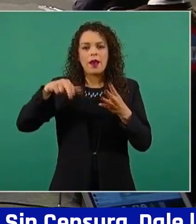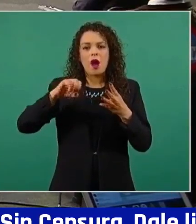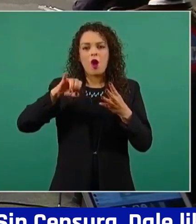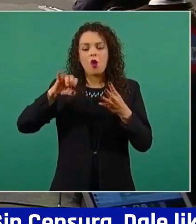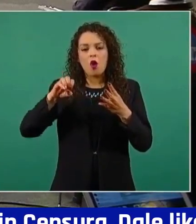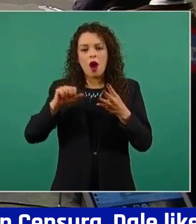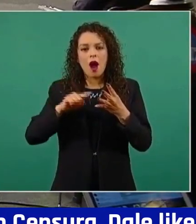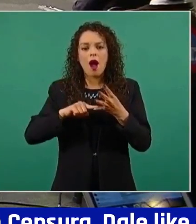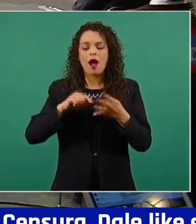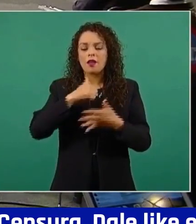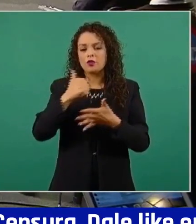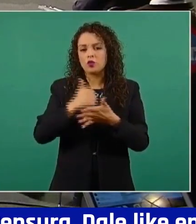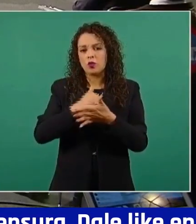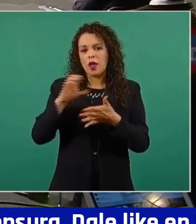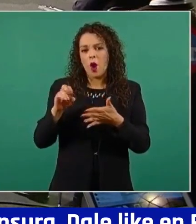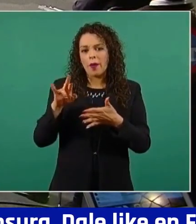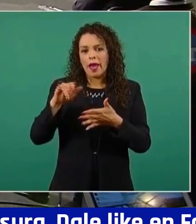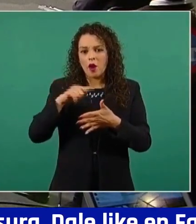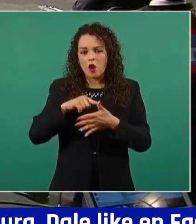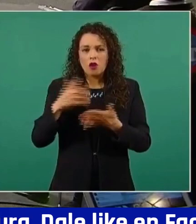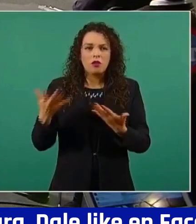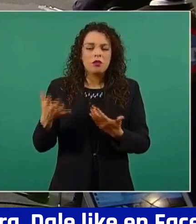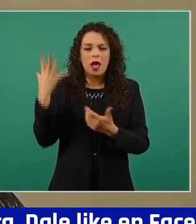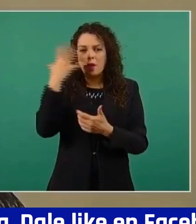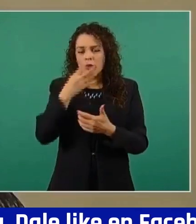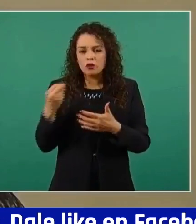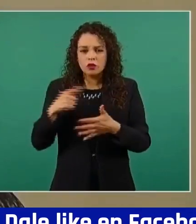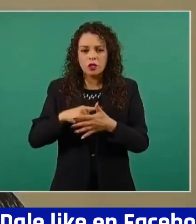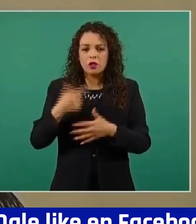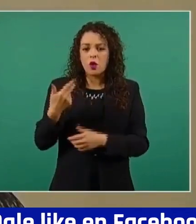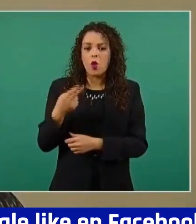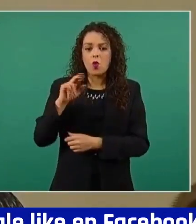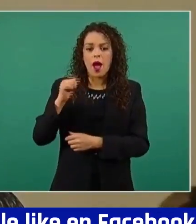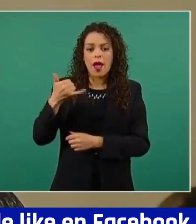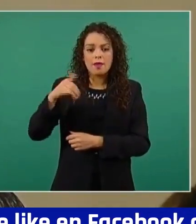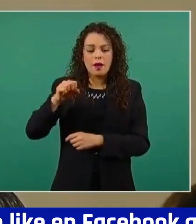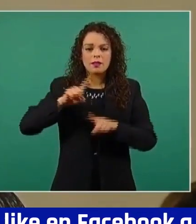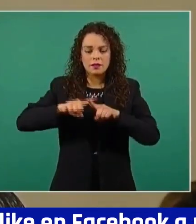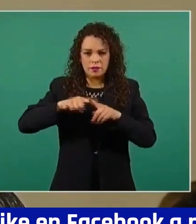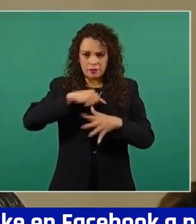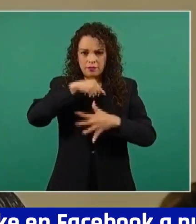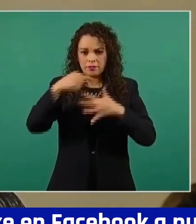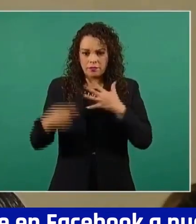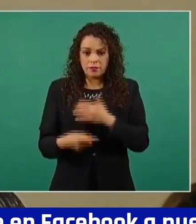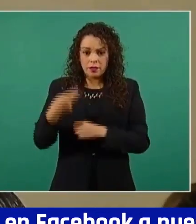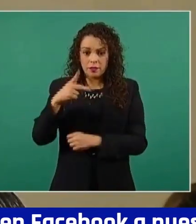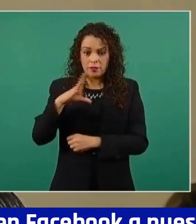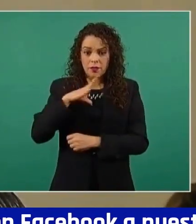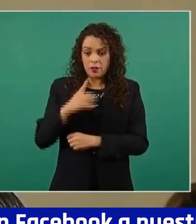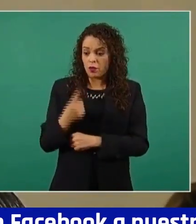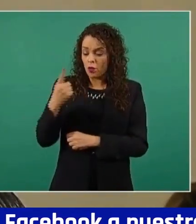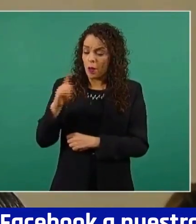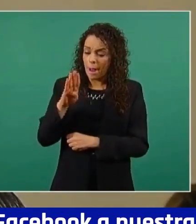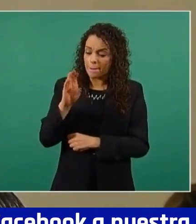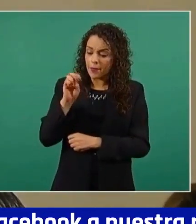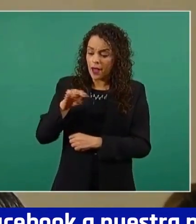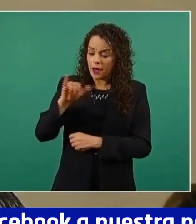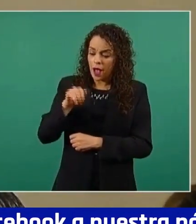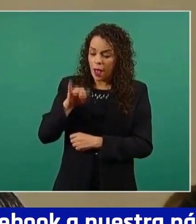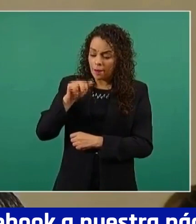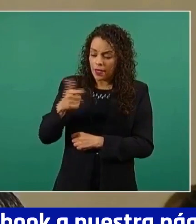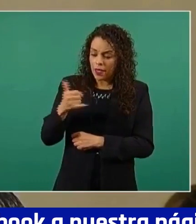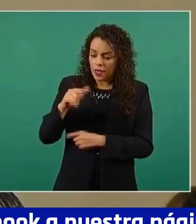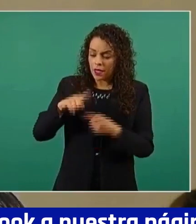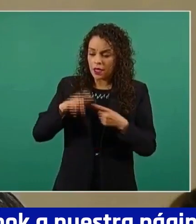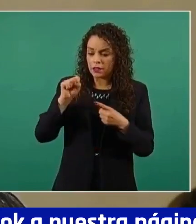Ciudad Obregón, en Hermosillo, bueno, pues incluso en Guaymas, pues ya se tiene tomada la previsión. Sin embargo, hay un corredor, Benjamín Gil, Santa